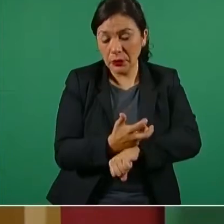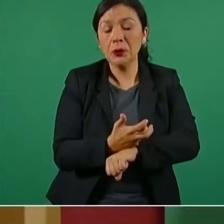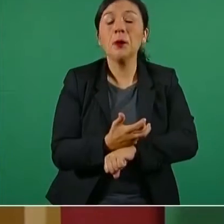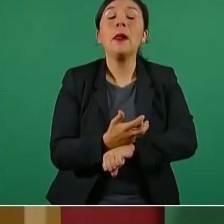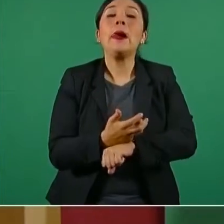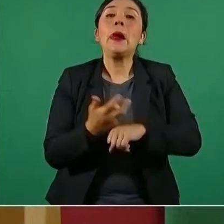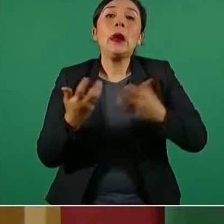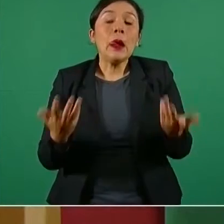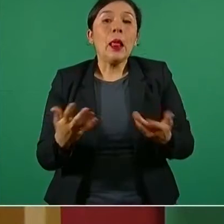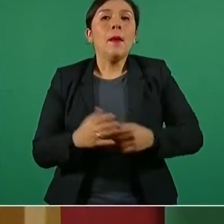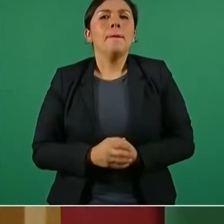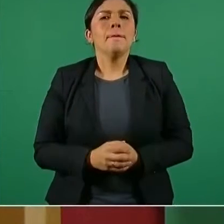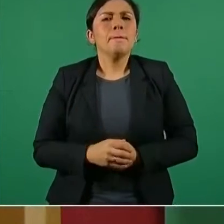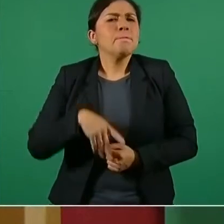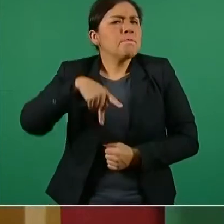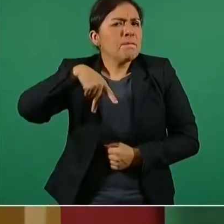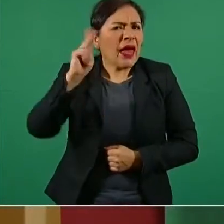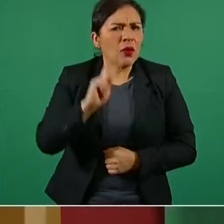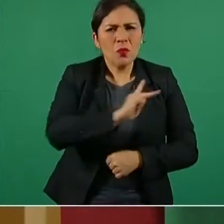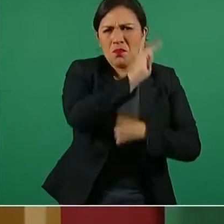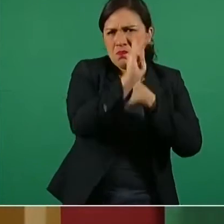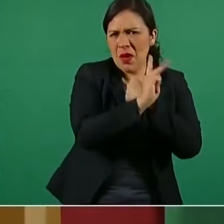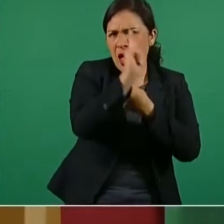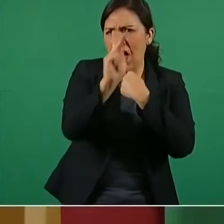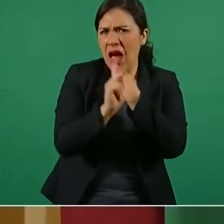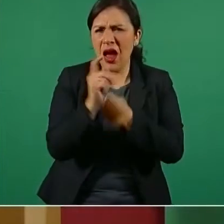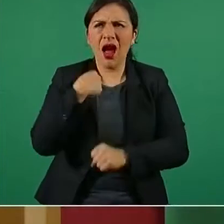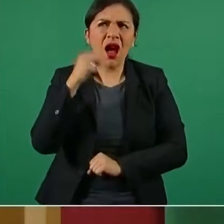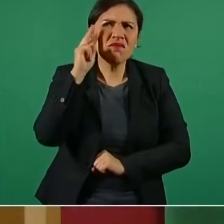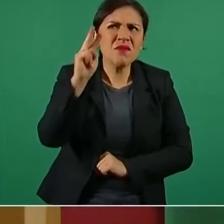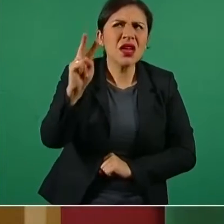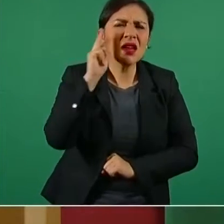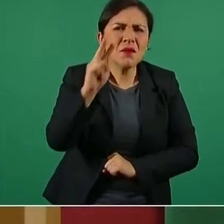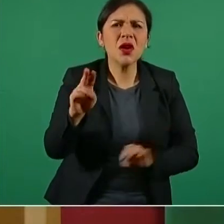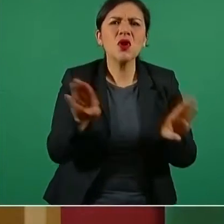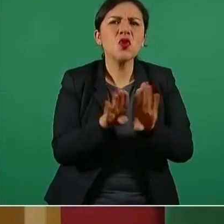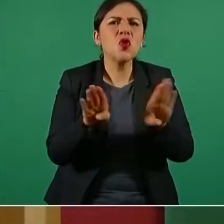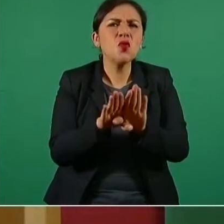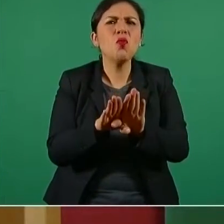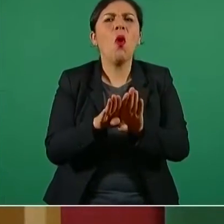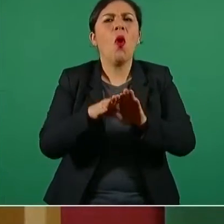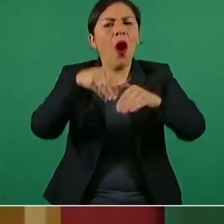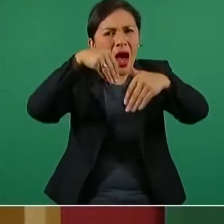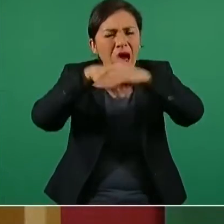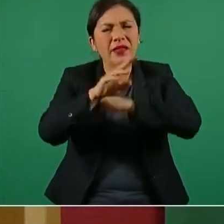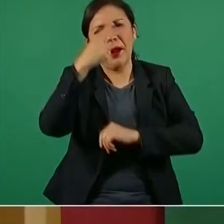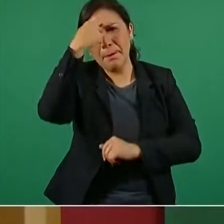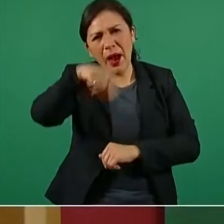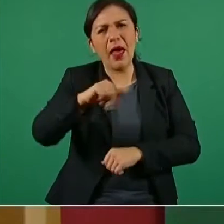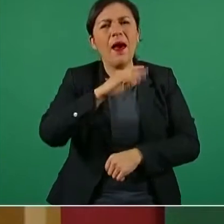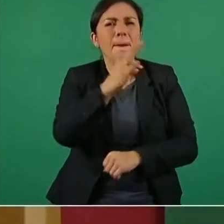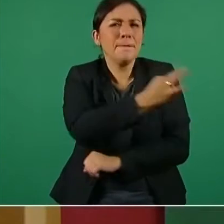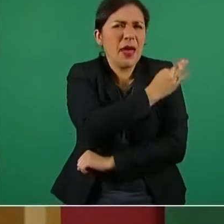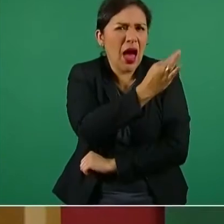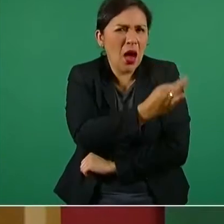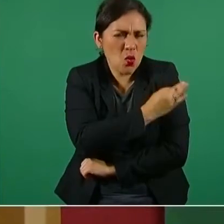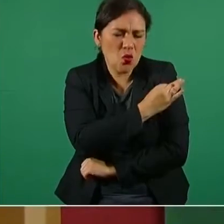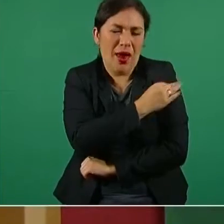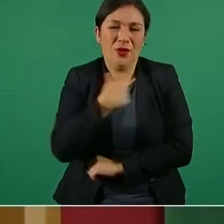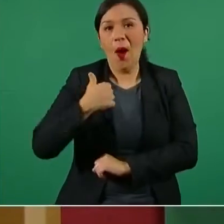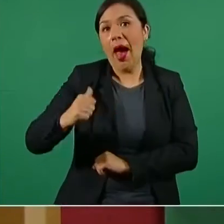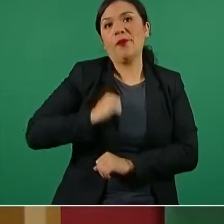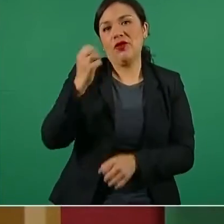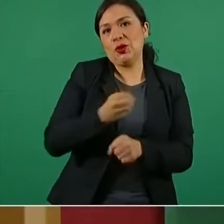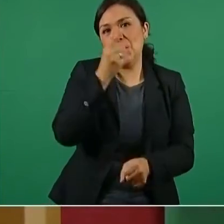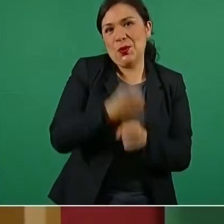Sin embargo, en los países que hemos tenido oportunidad de tener acceso amplio a las vacunas y que hemos aprovechado esa oportunidad